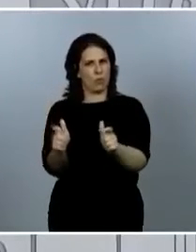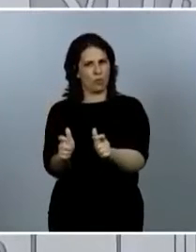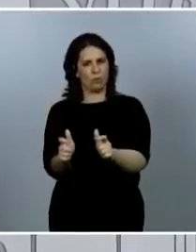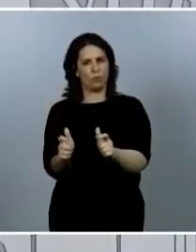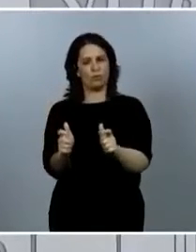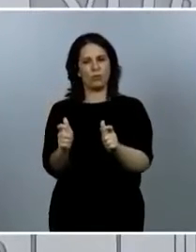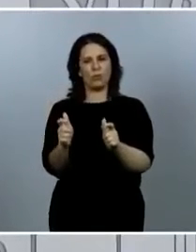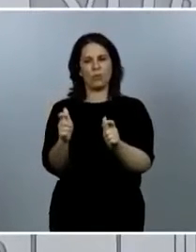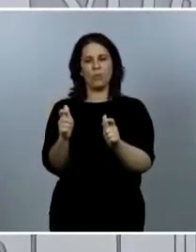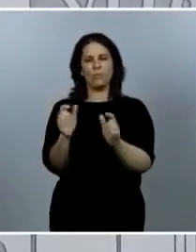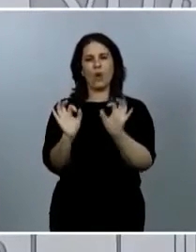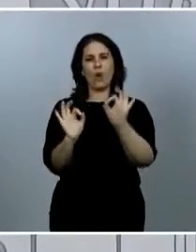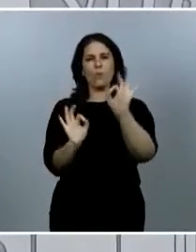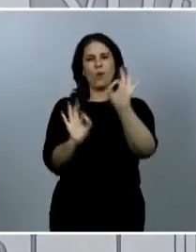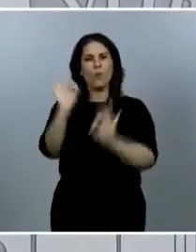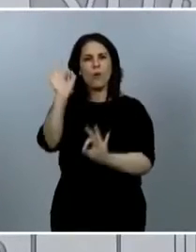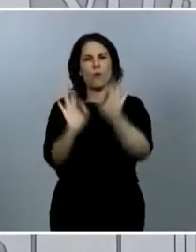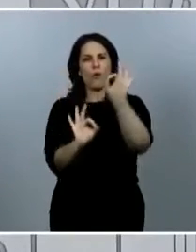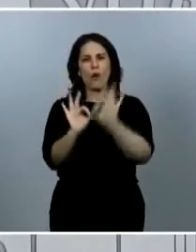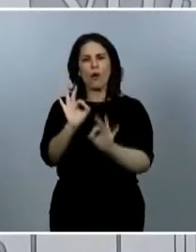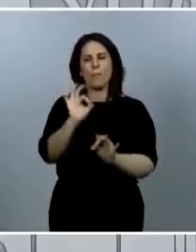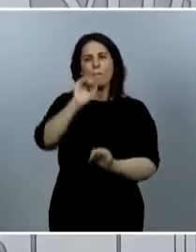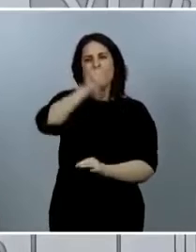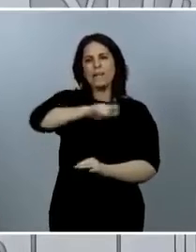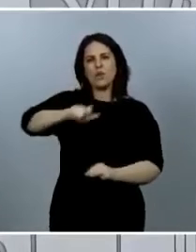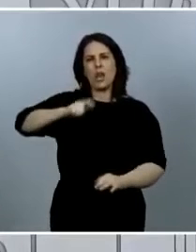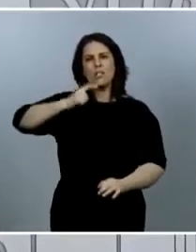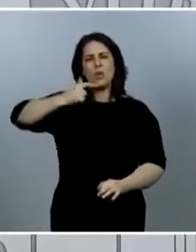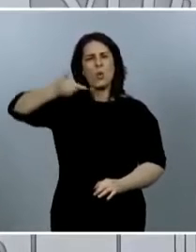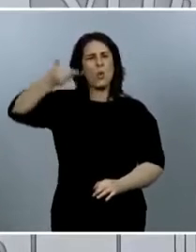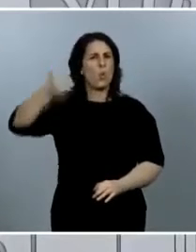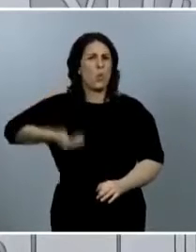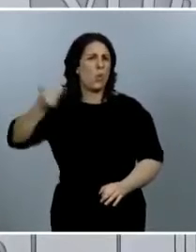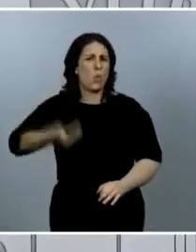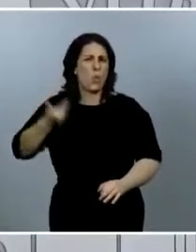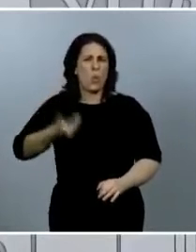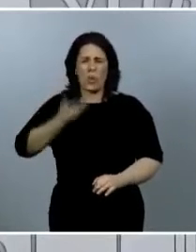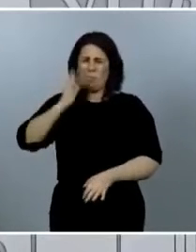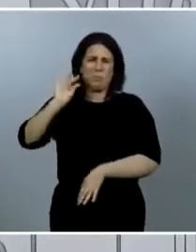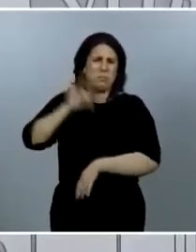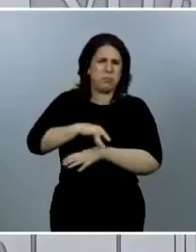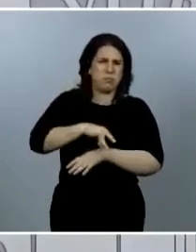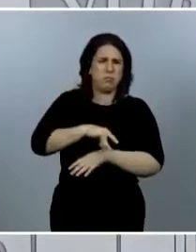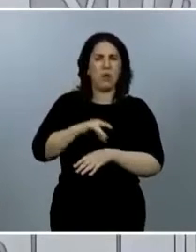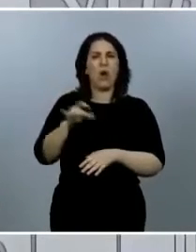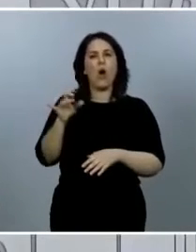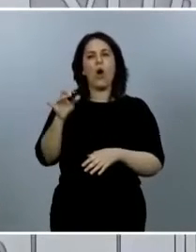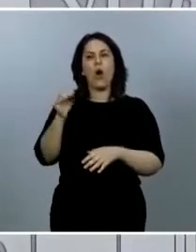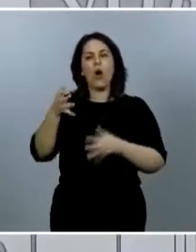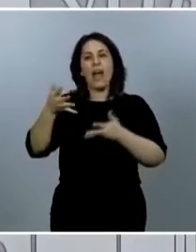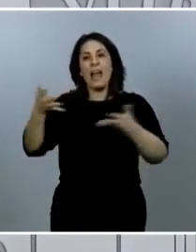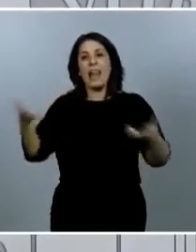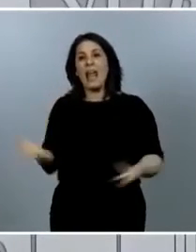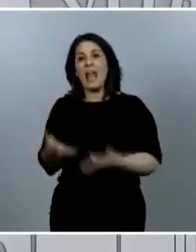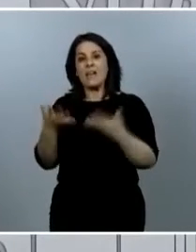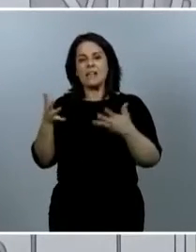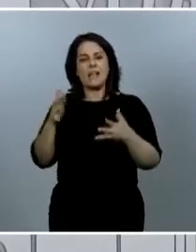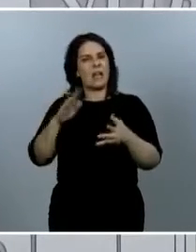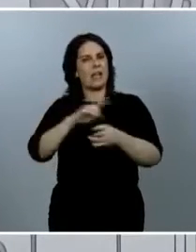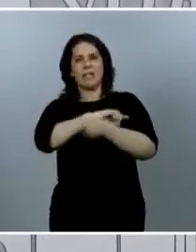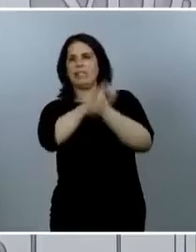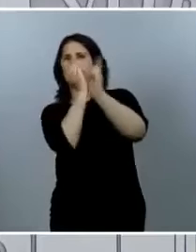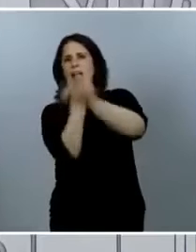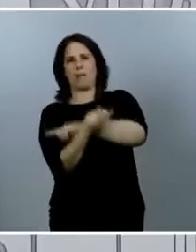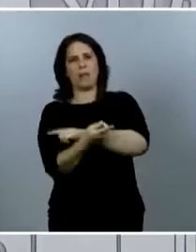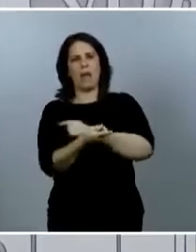casos graves o de casos muy graves y de casos leves cambia. Proporcionalmente, el número de casos leves